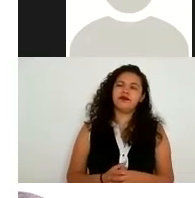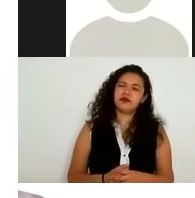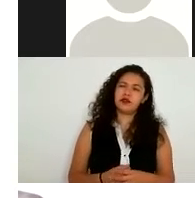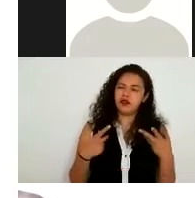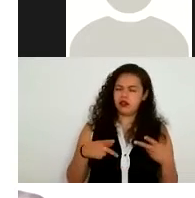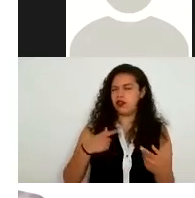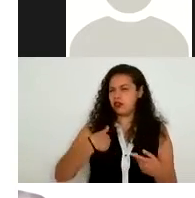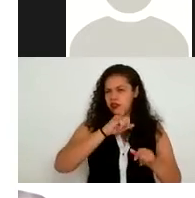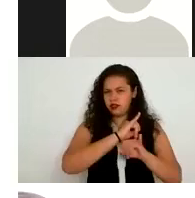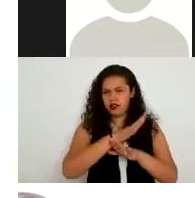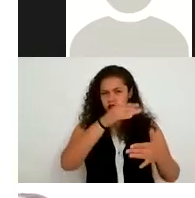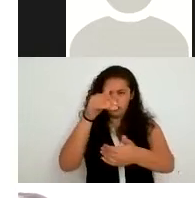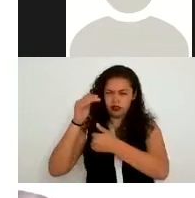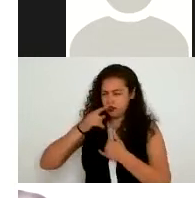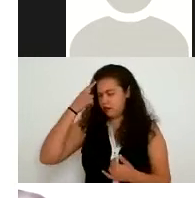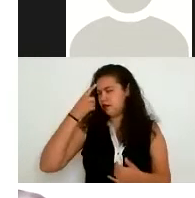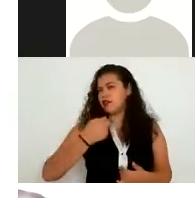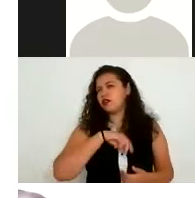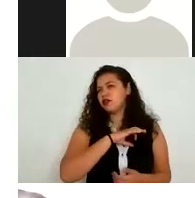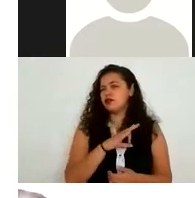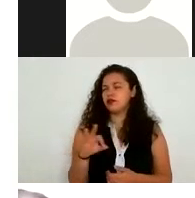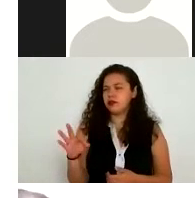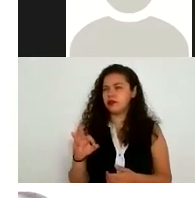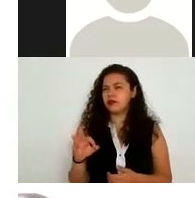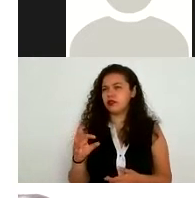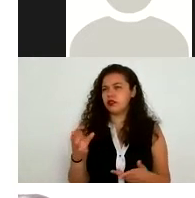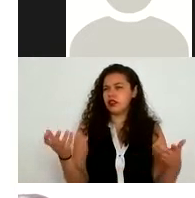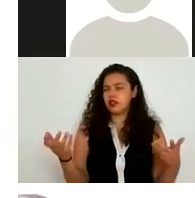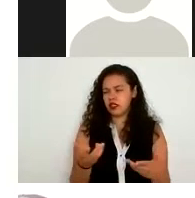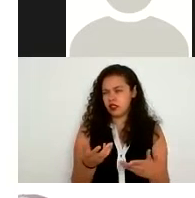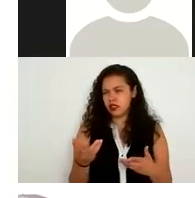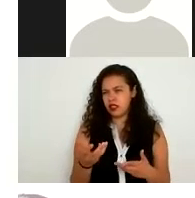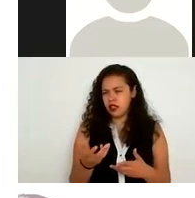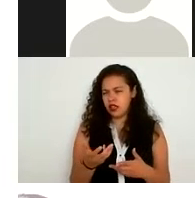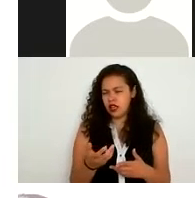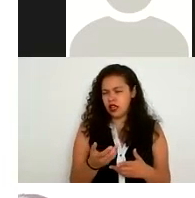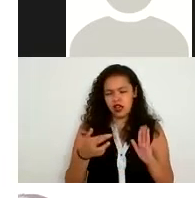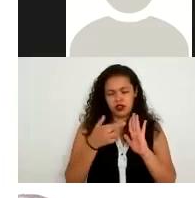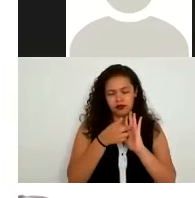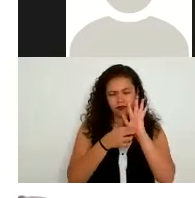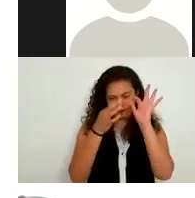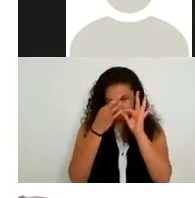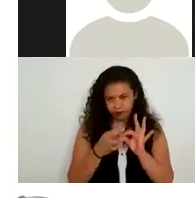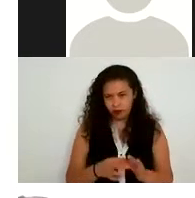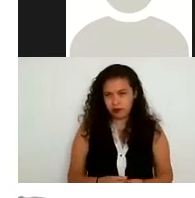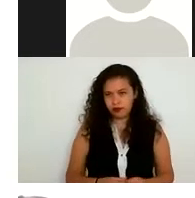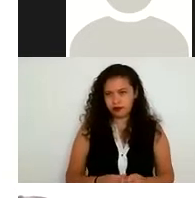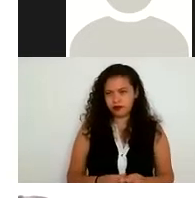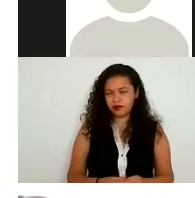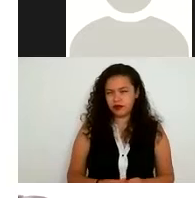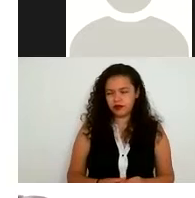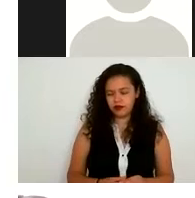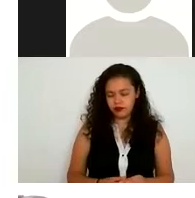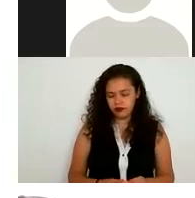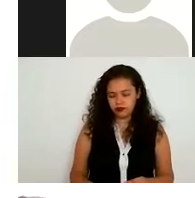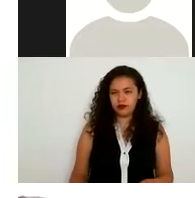hacer y cumplir este criterio de minimización porque la pues también en